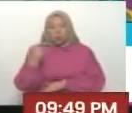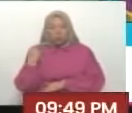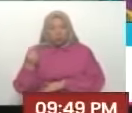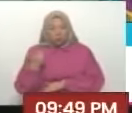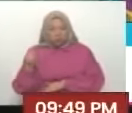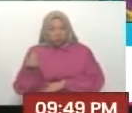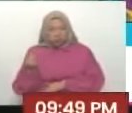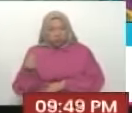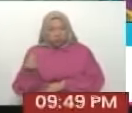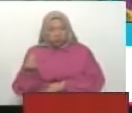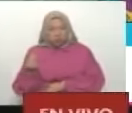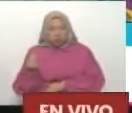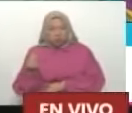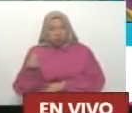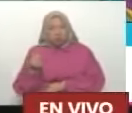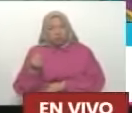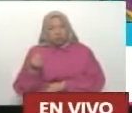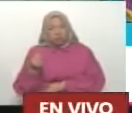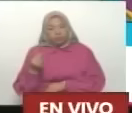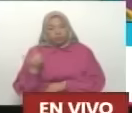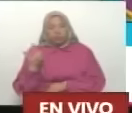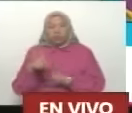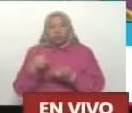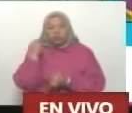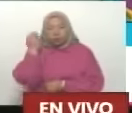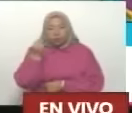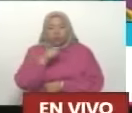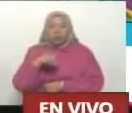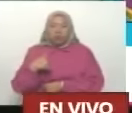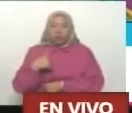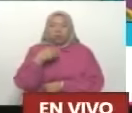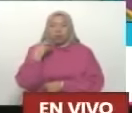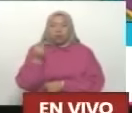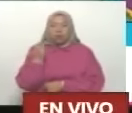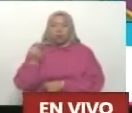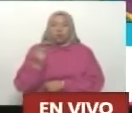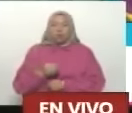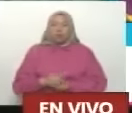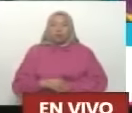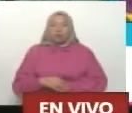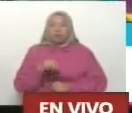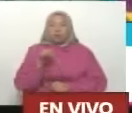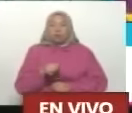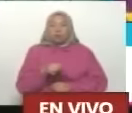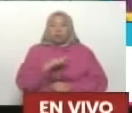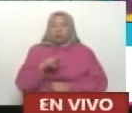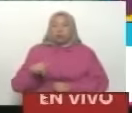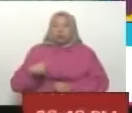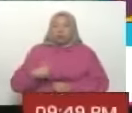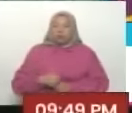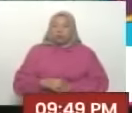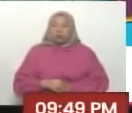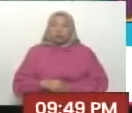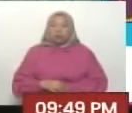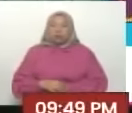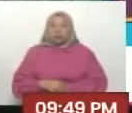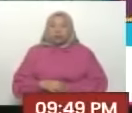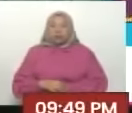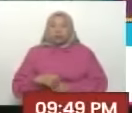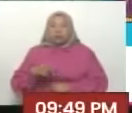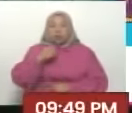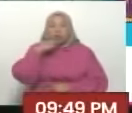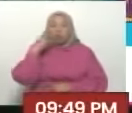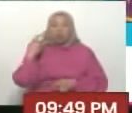que quiere transformar esa forma de pensar, que es la juventud la que hoy está queriendo tomar como bandera de